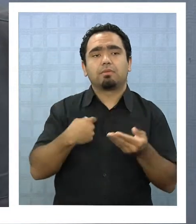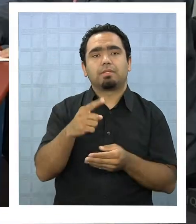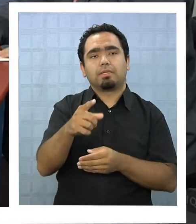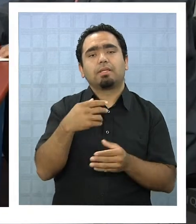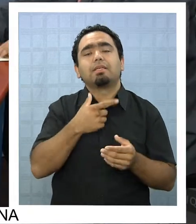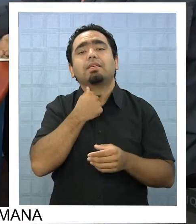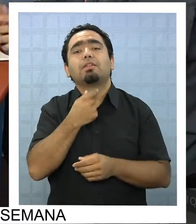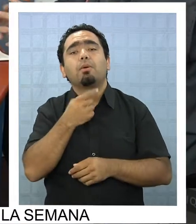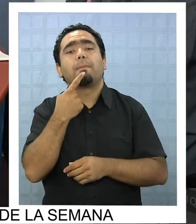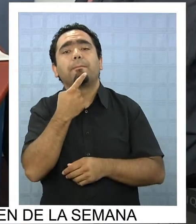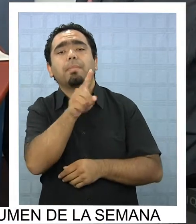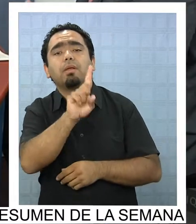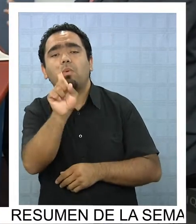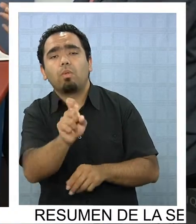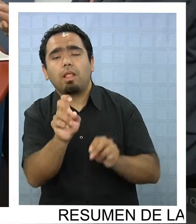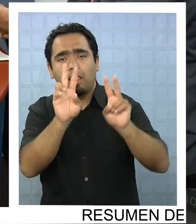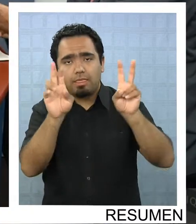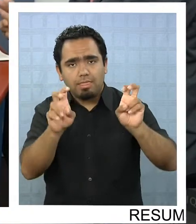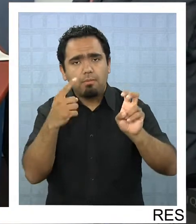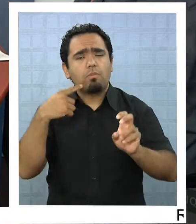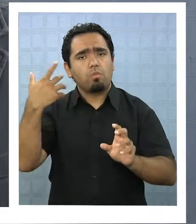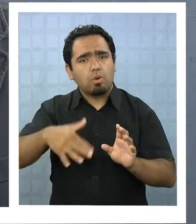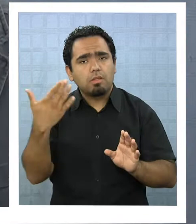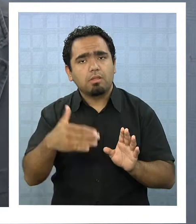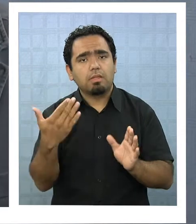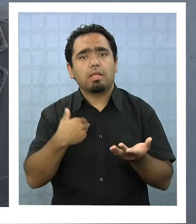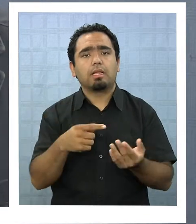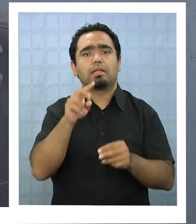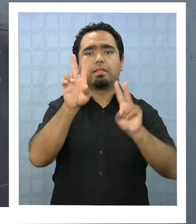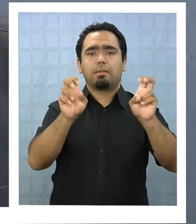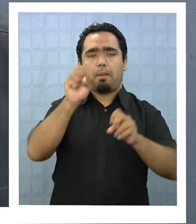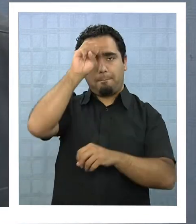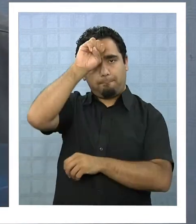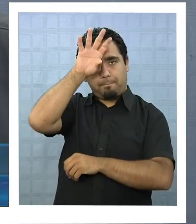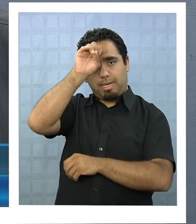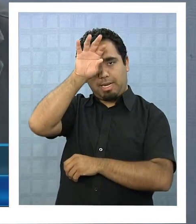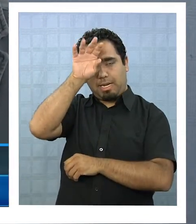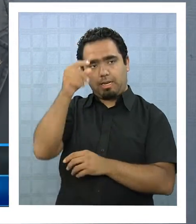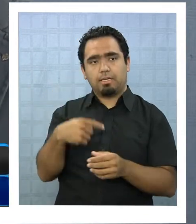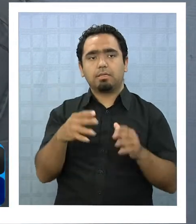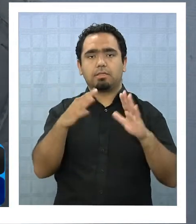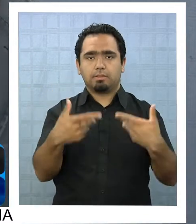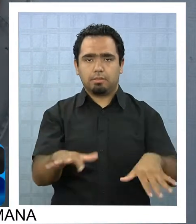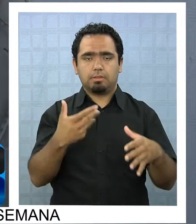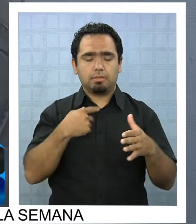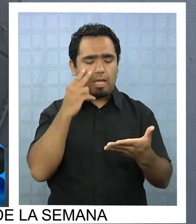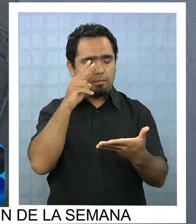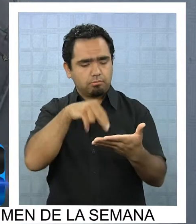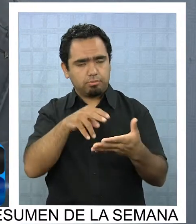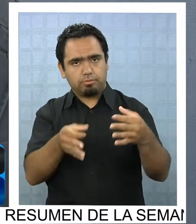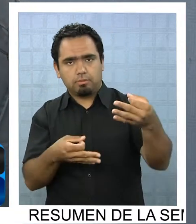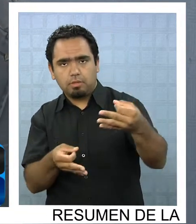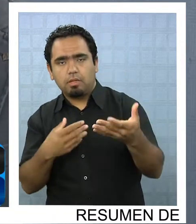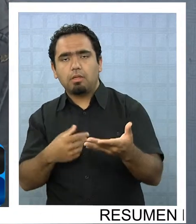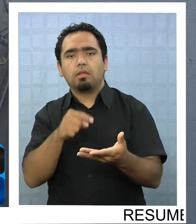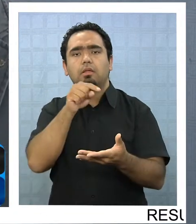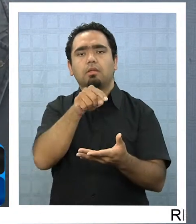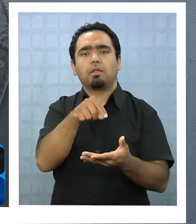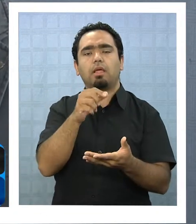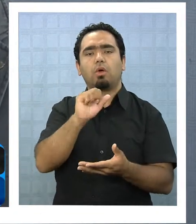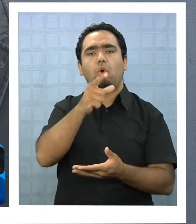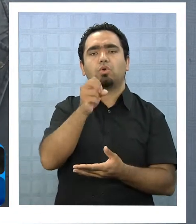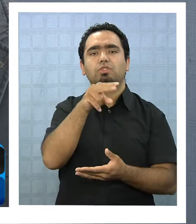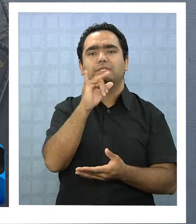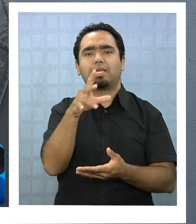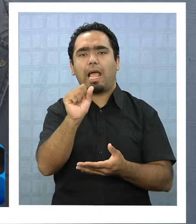preguntarte por un tema el tema precisamente de la minería acá salió un artículo Gonzalo Márden hoy tiene el mostrador donde él da cuenta